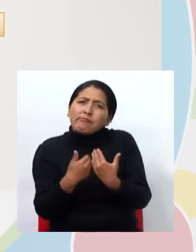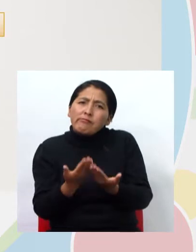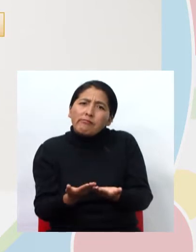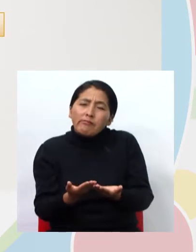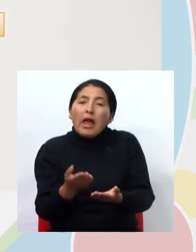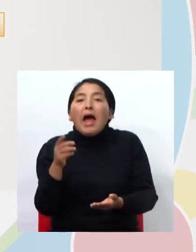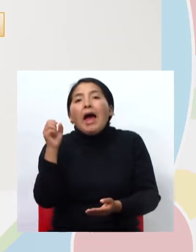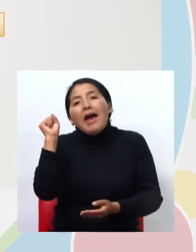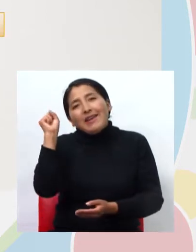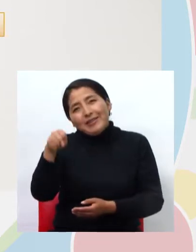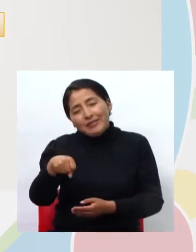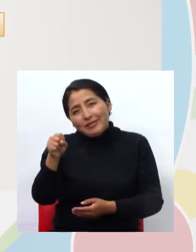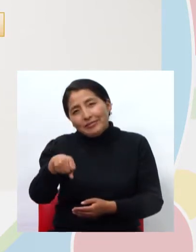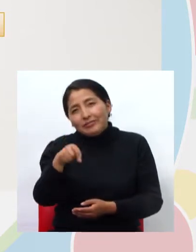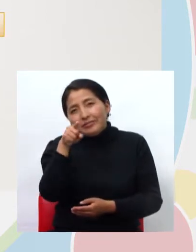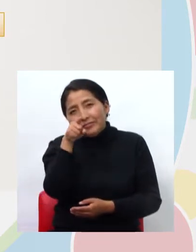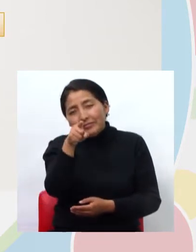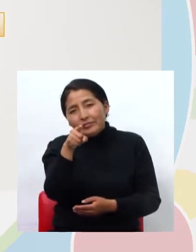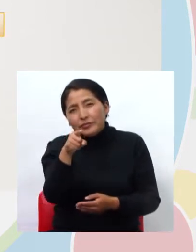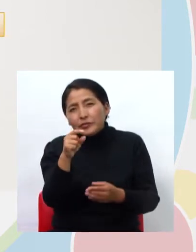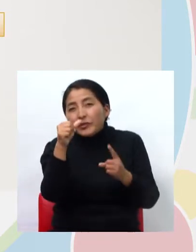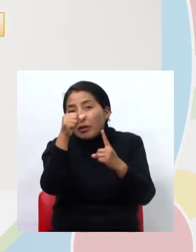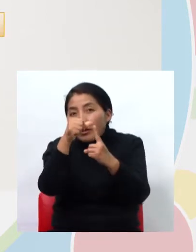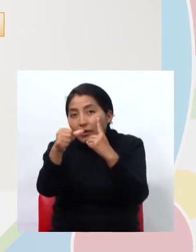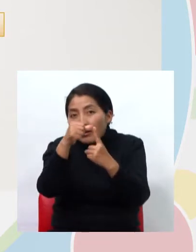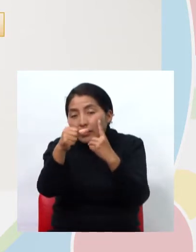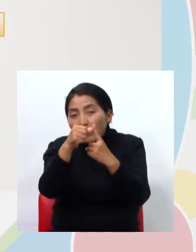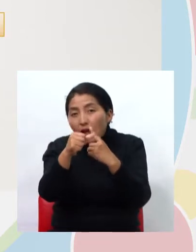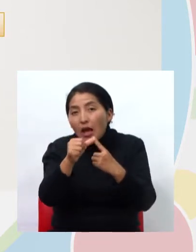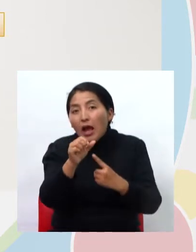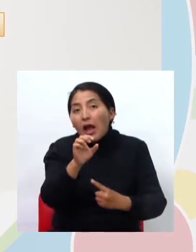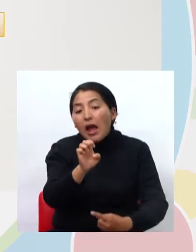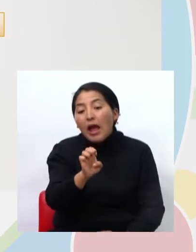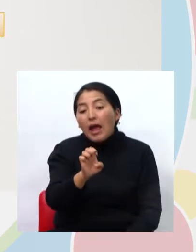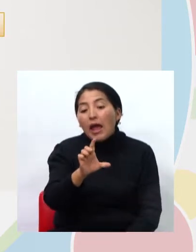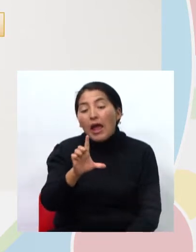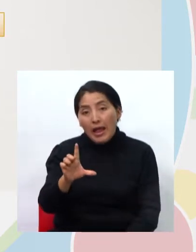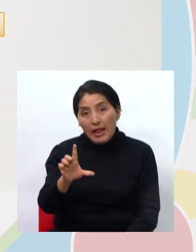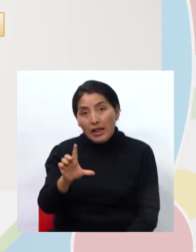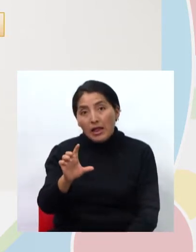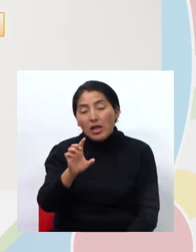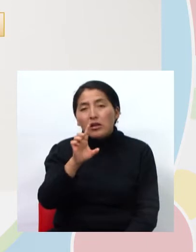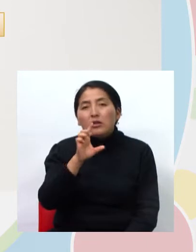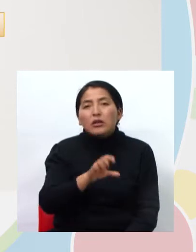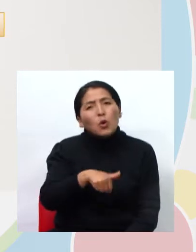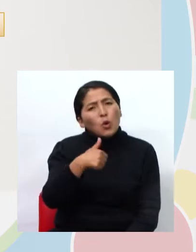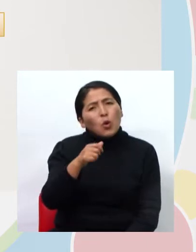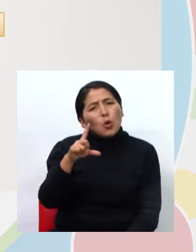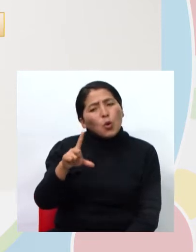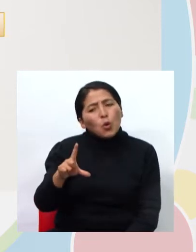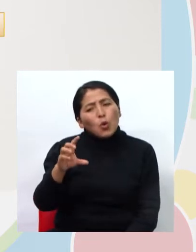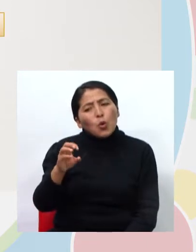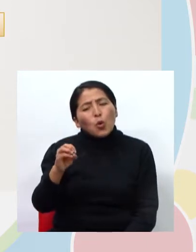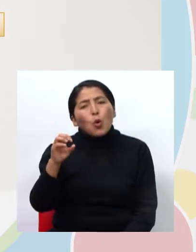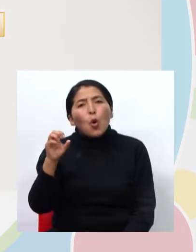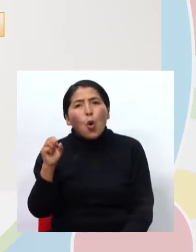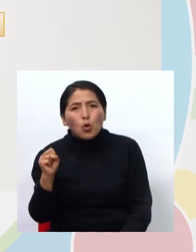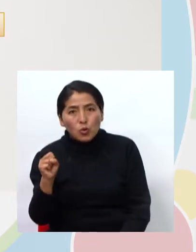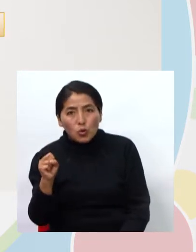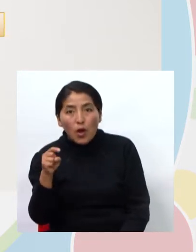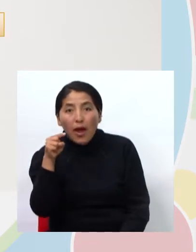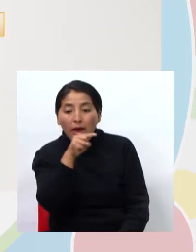Ah, sí. El artículo EL y LOS nos ayuda a identificar al